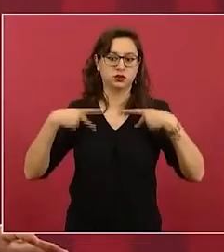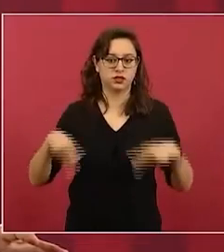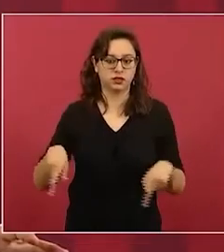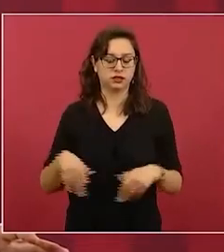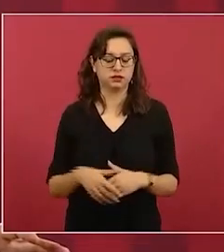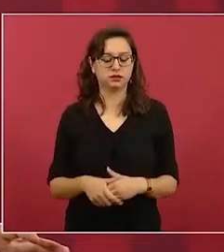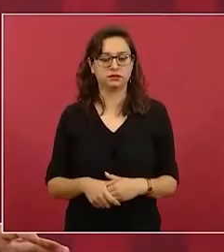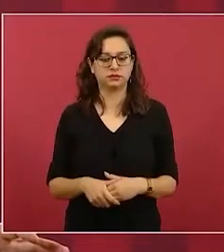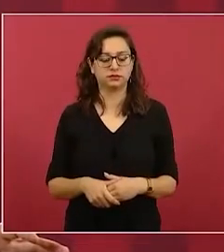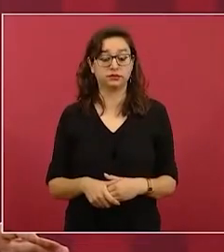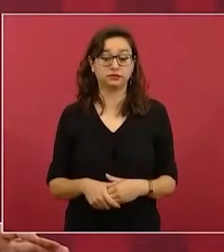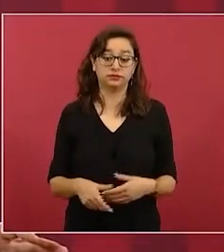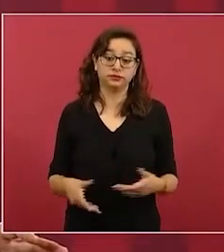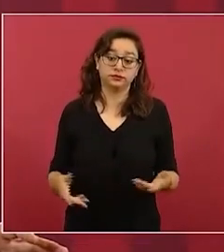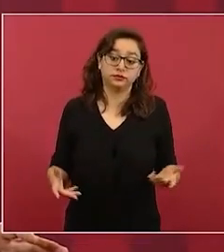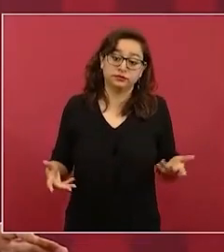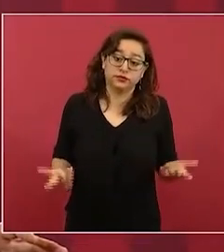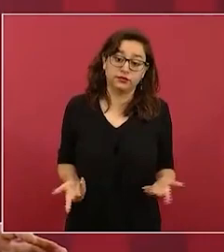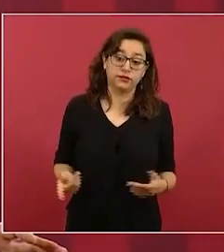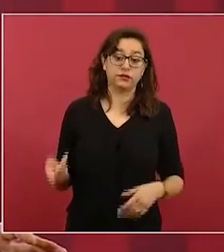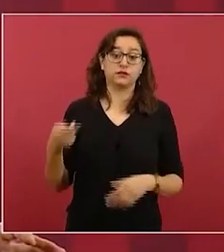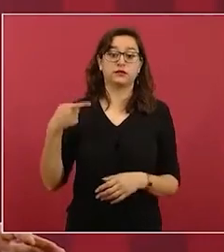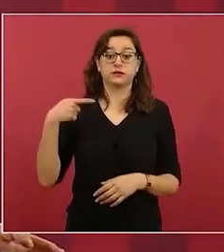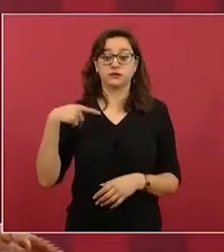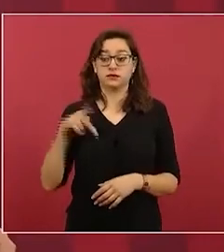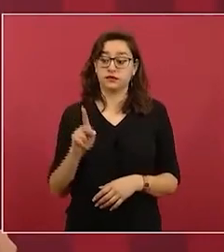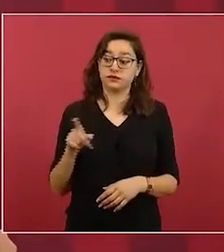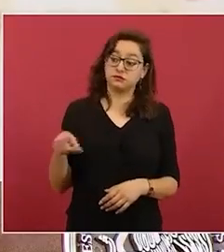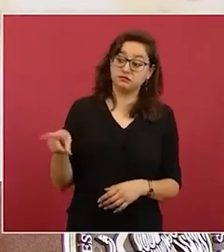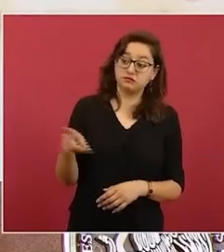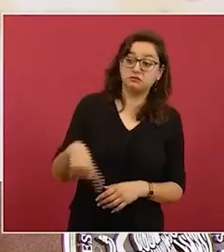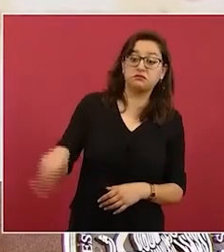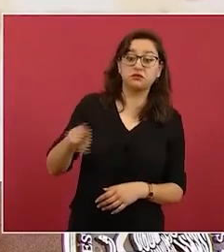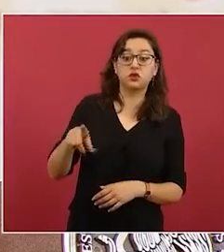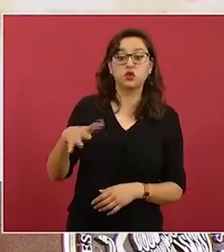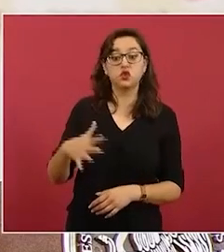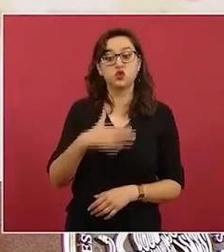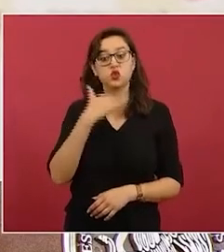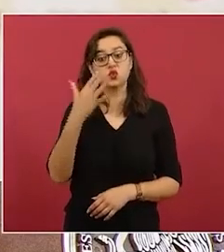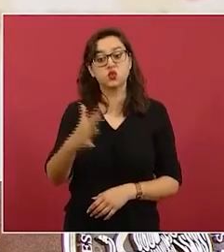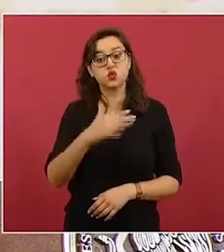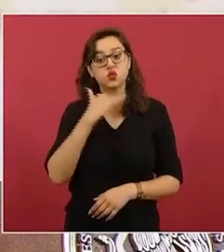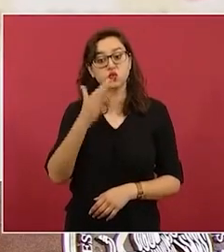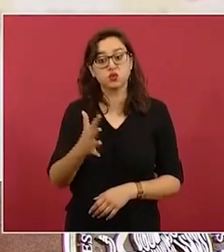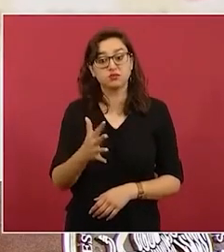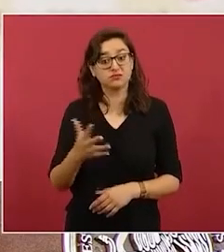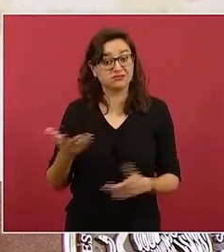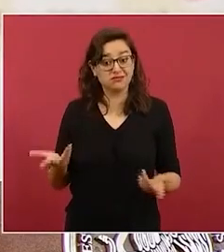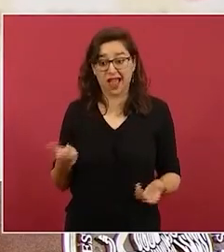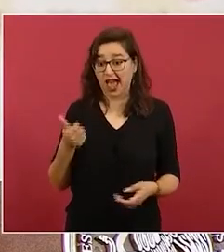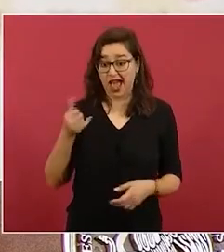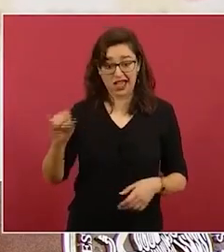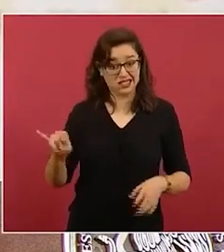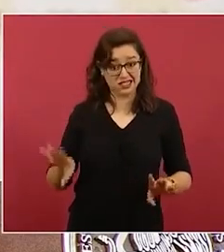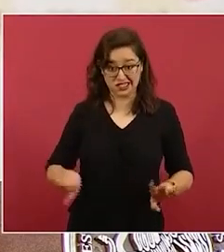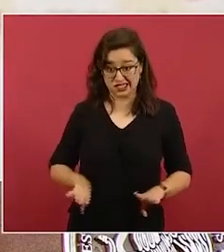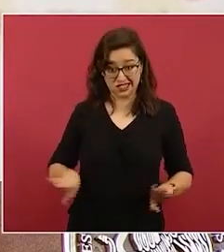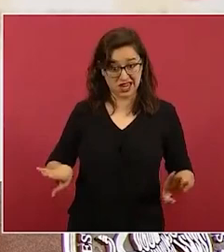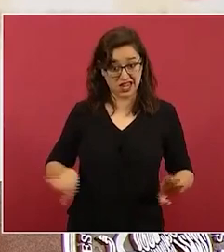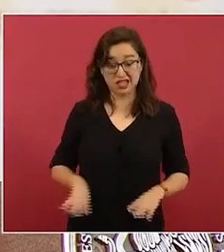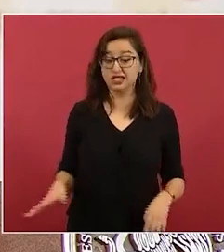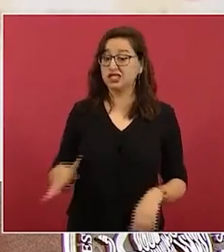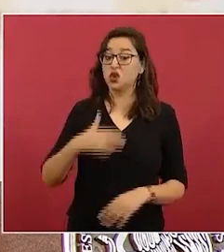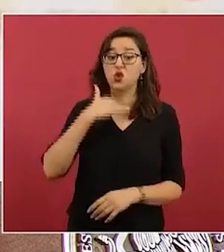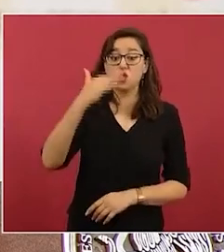los corruptos porque no hay otra palabra